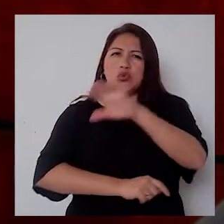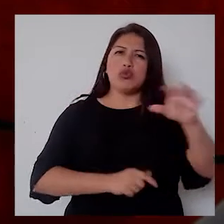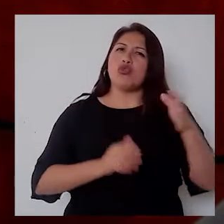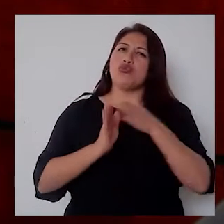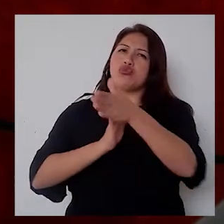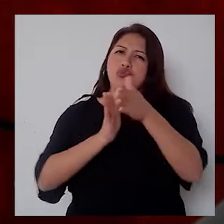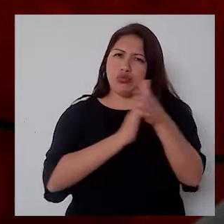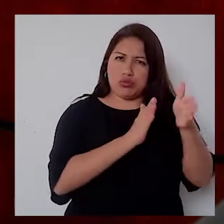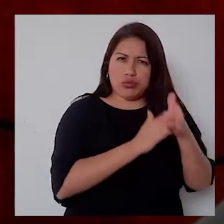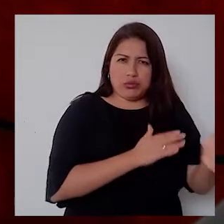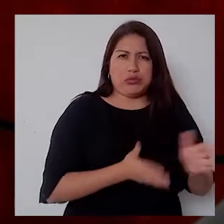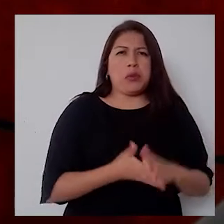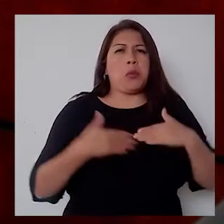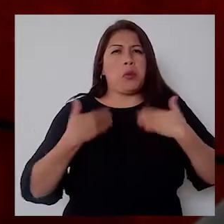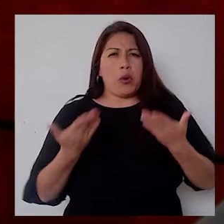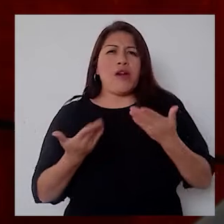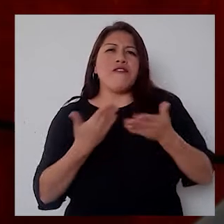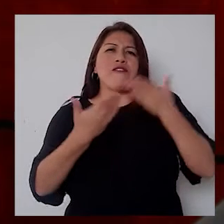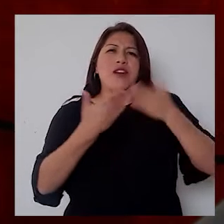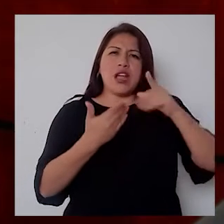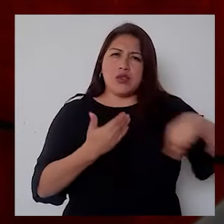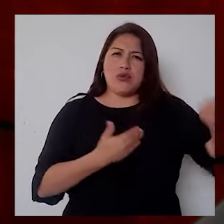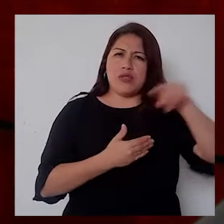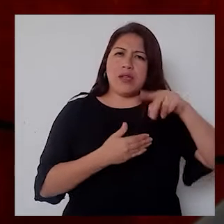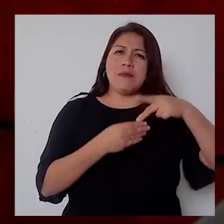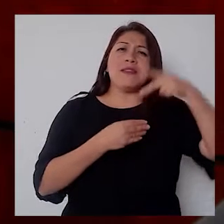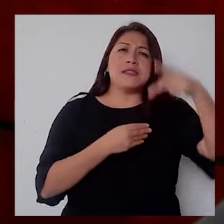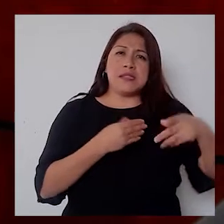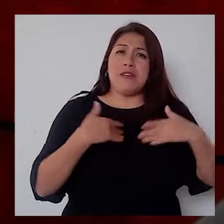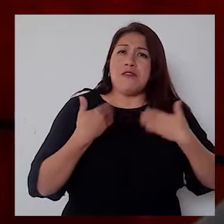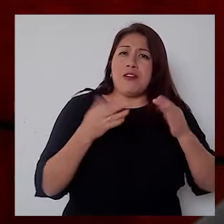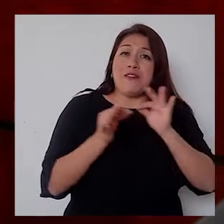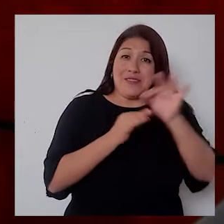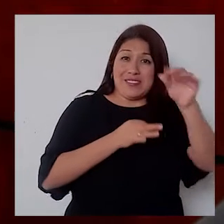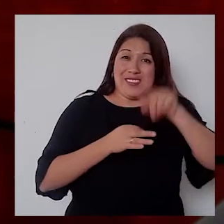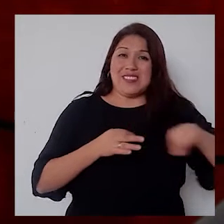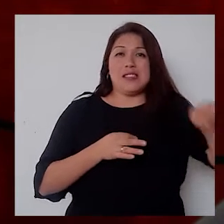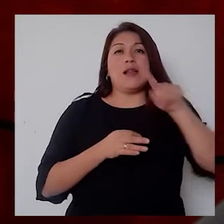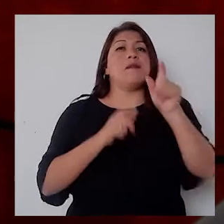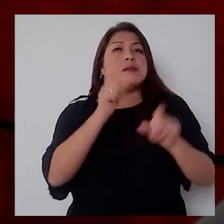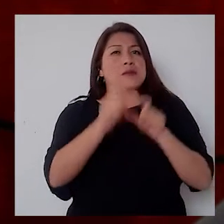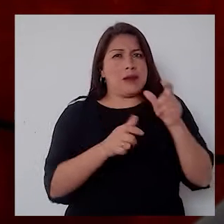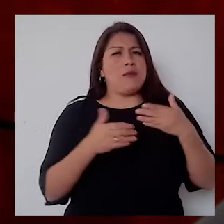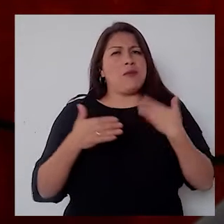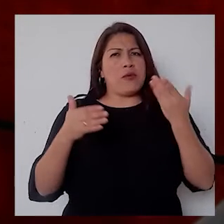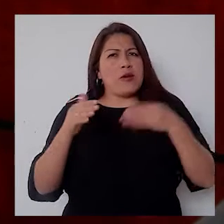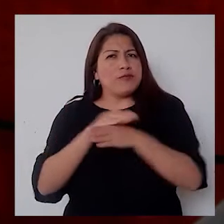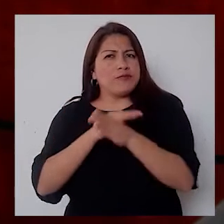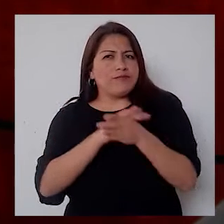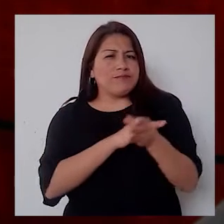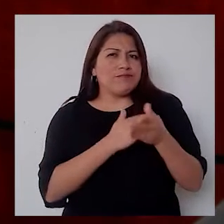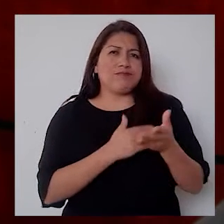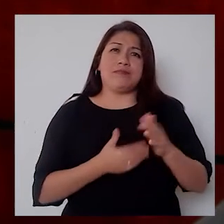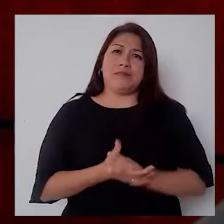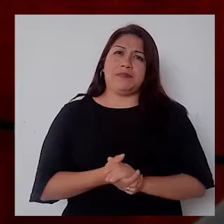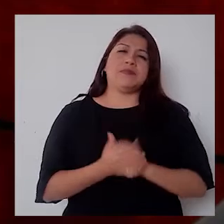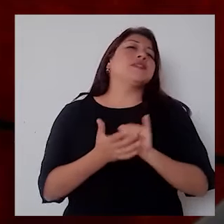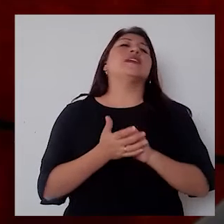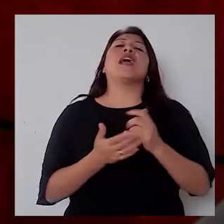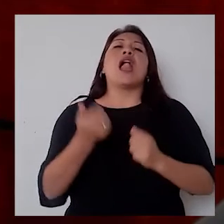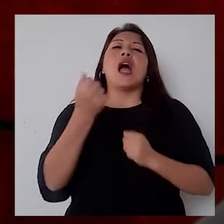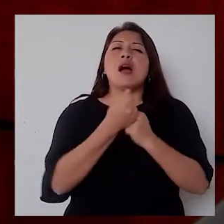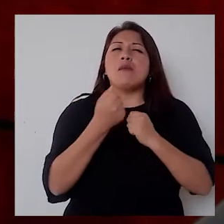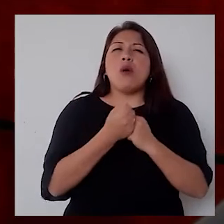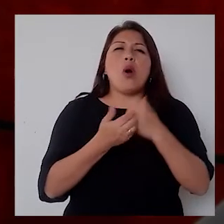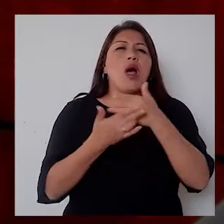estar al alcance de los vecinos y de los visitantes del distrito. En tal sentido, nuestra política distrital de apoyo a las